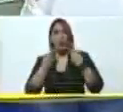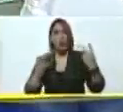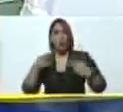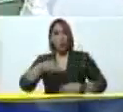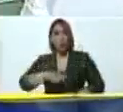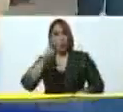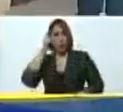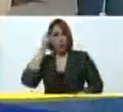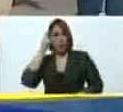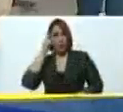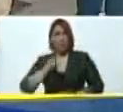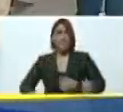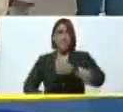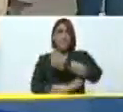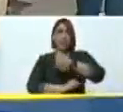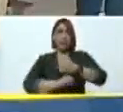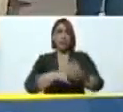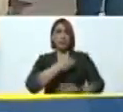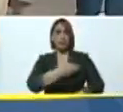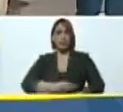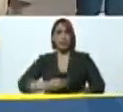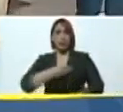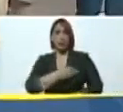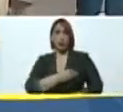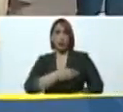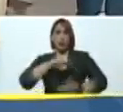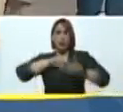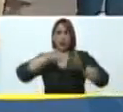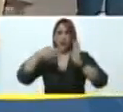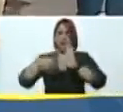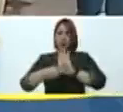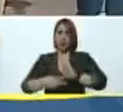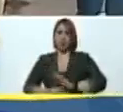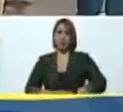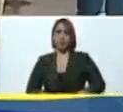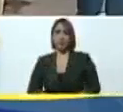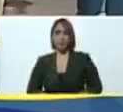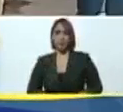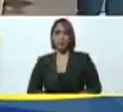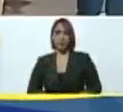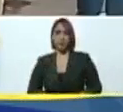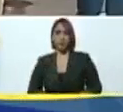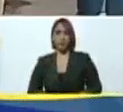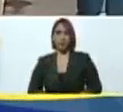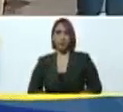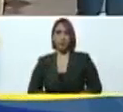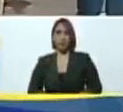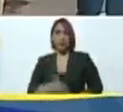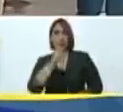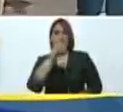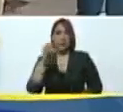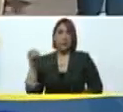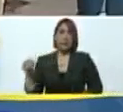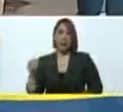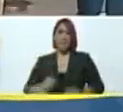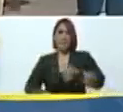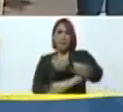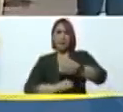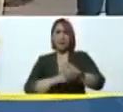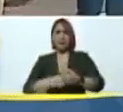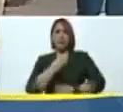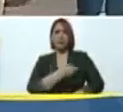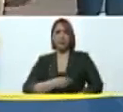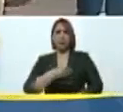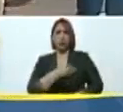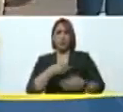hoy que esta base de misiones representa una de las 100 bases de misiones que se inaugura en todo